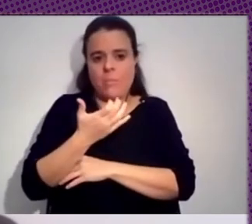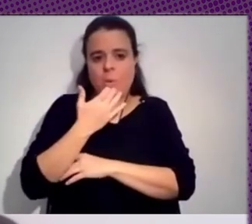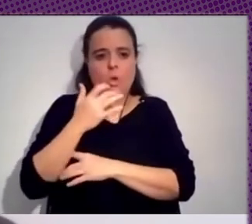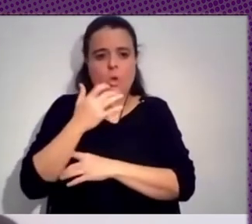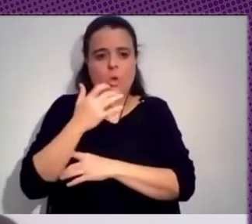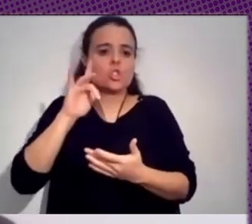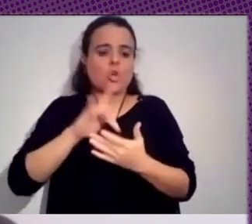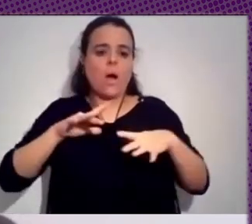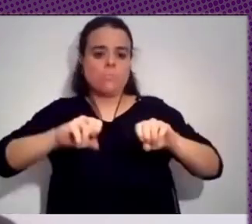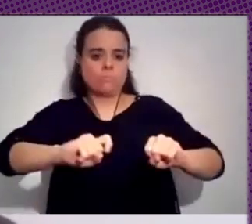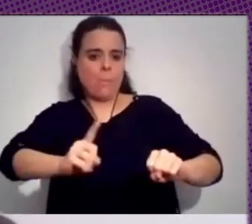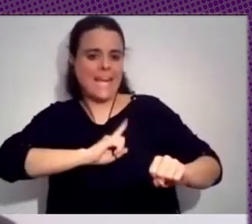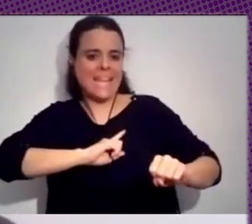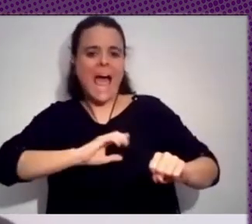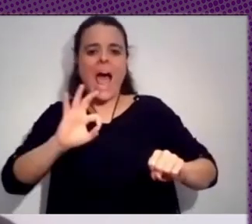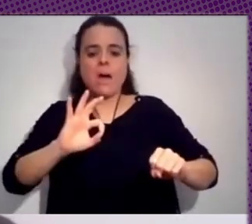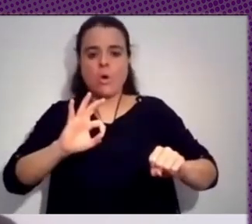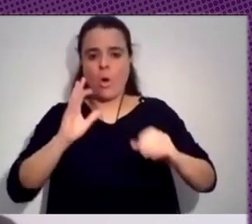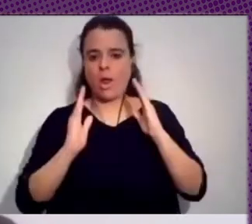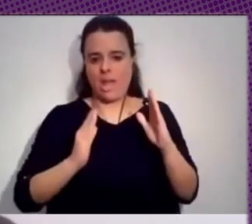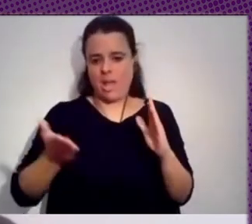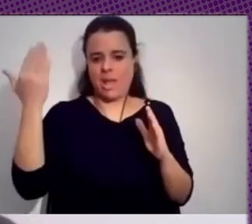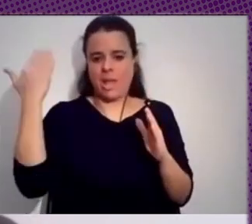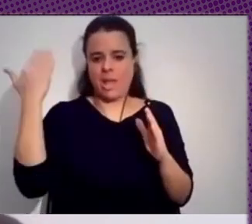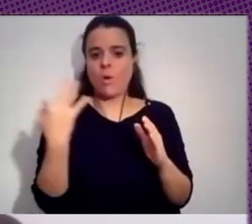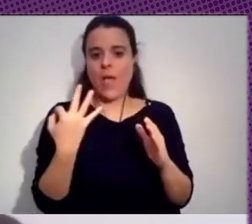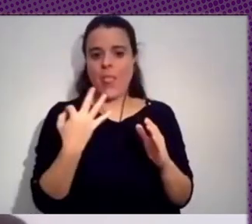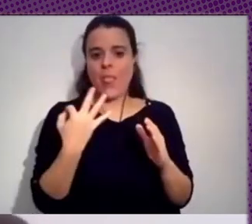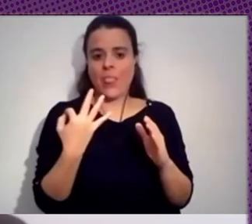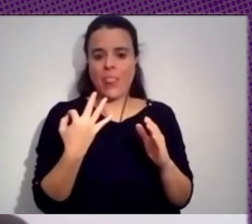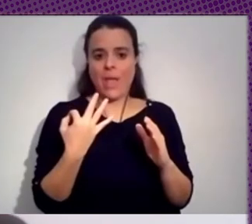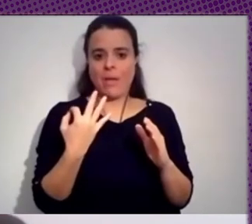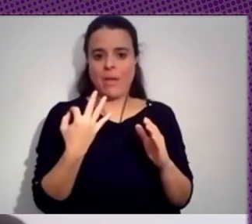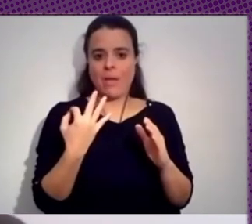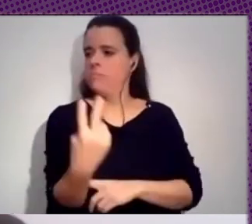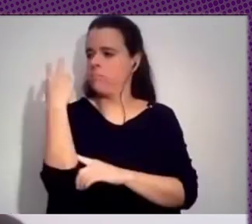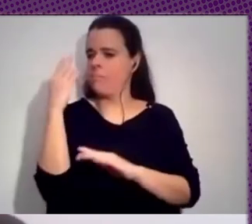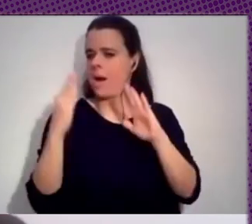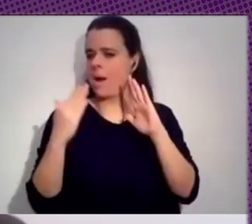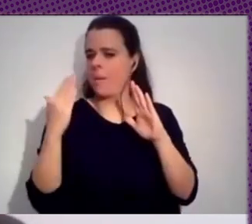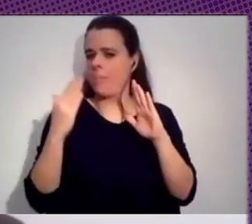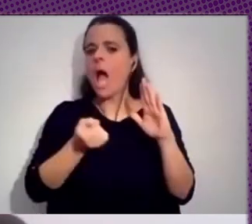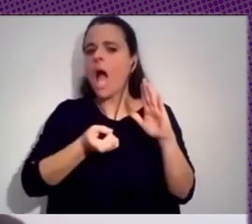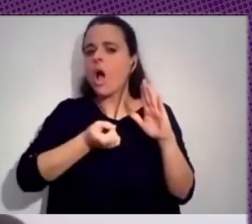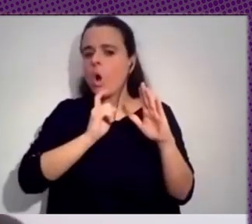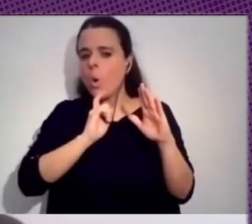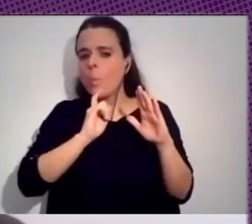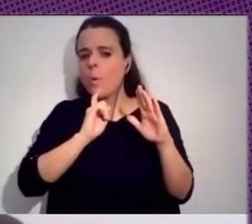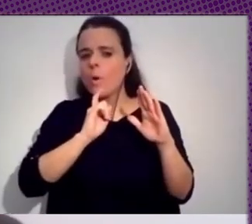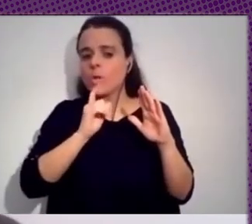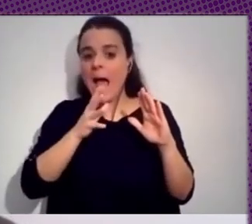otras épocas que yo creo que habría que tomar nota de qué pasó en aquella época para ver qué similitudes y qué amenazas